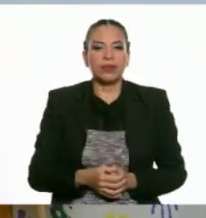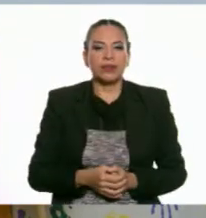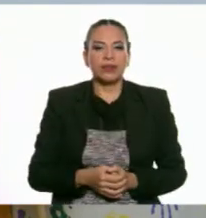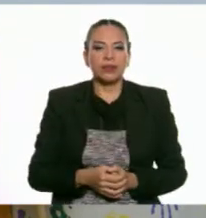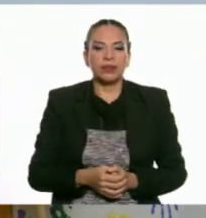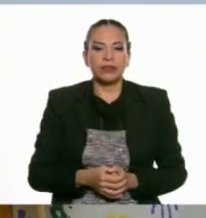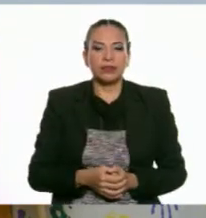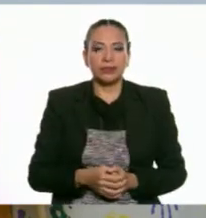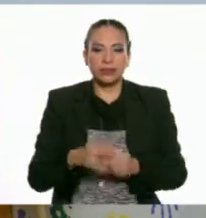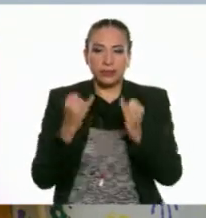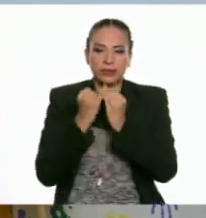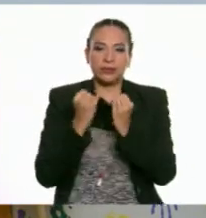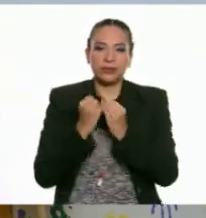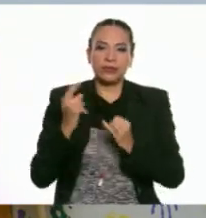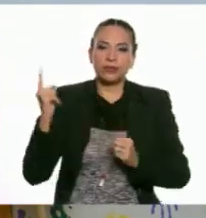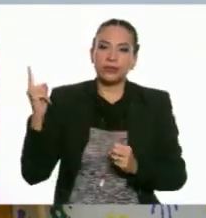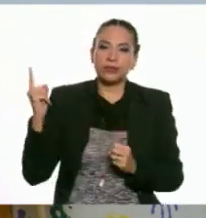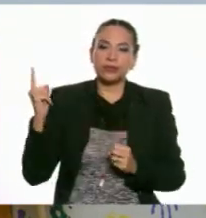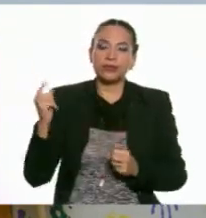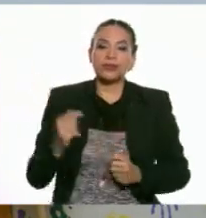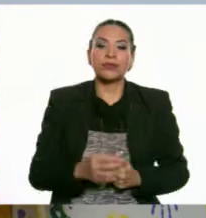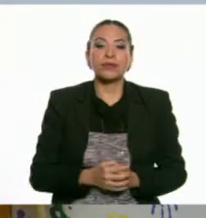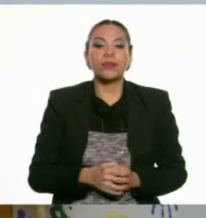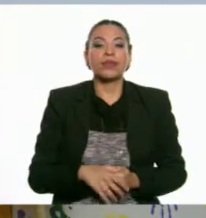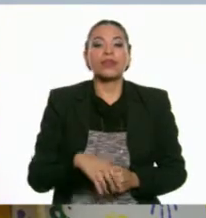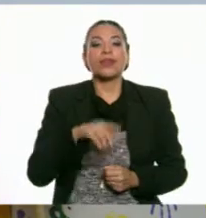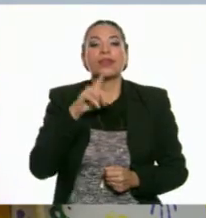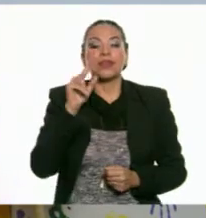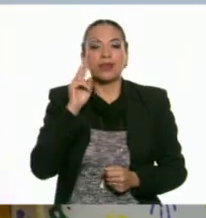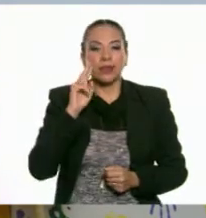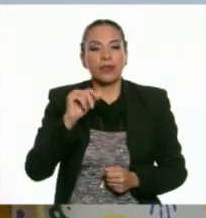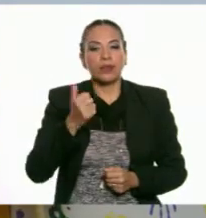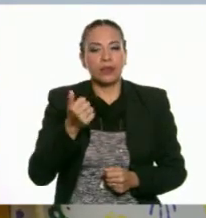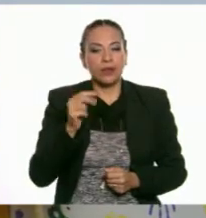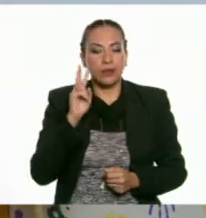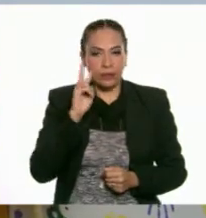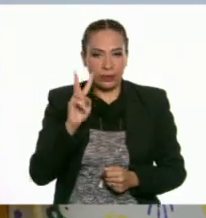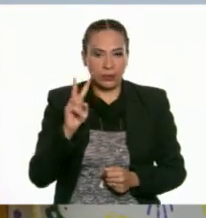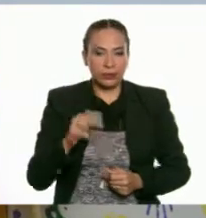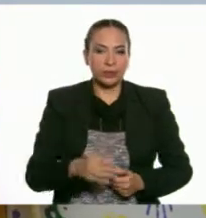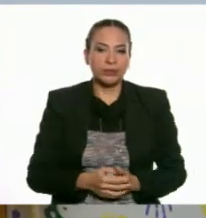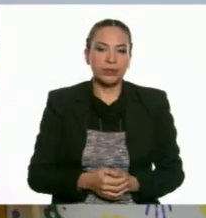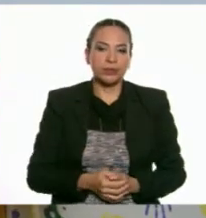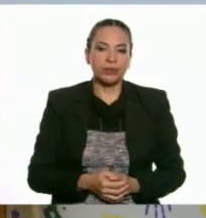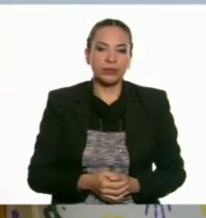De esta forma. Vamos a poner uno aquí y el otro del otro lado.